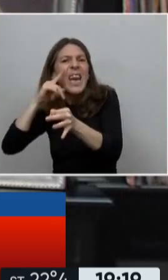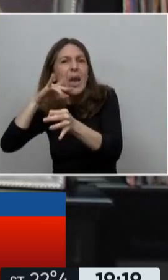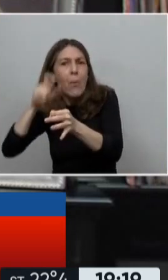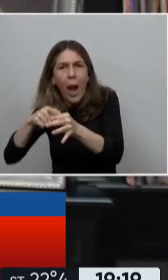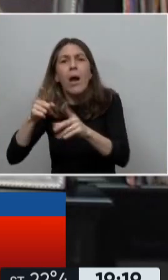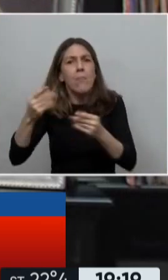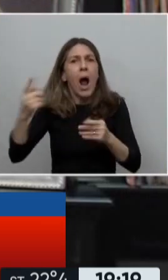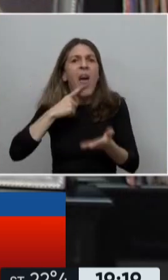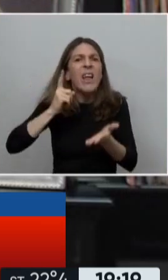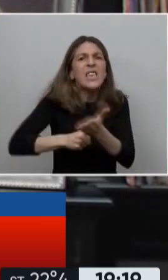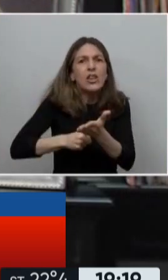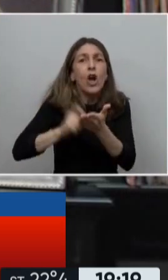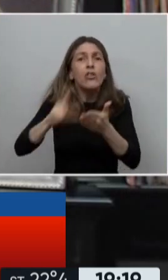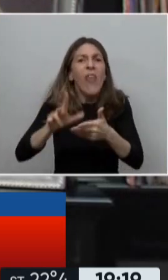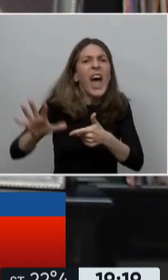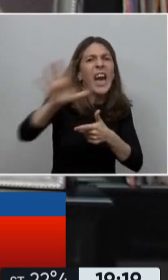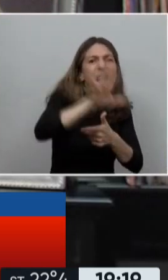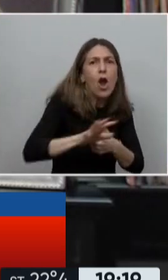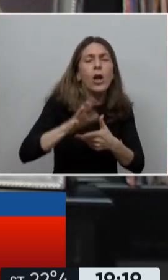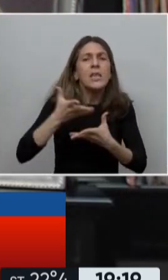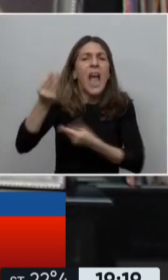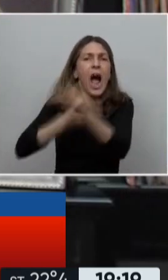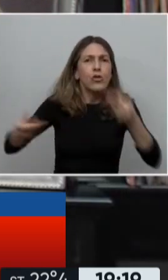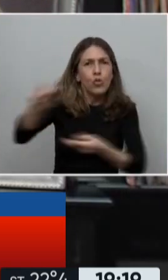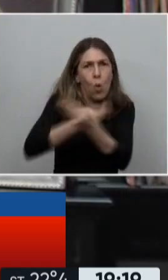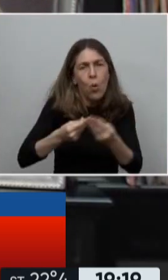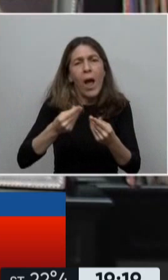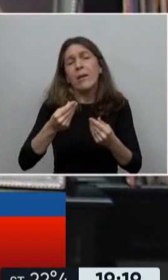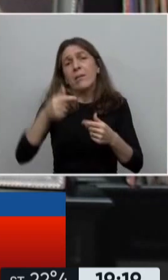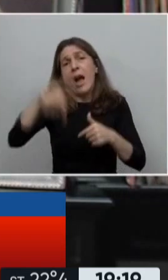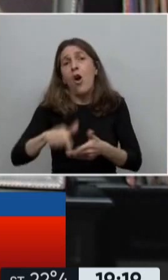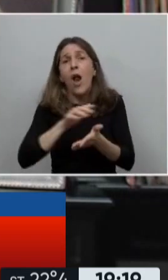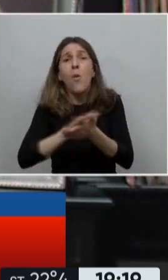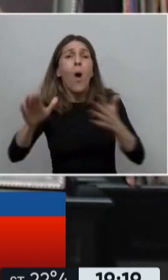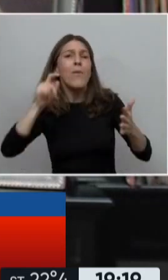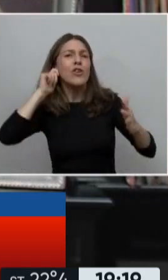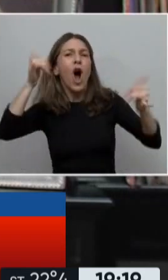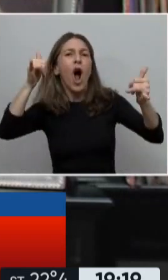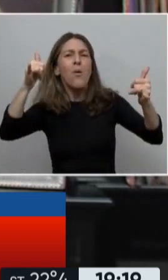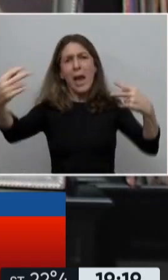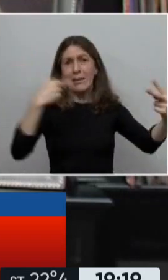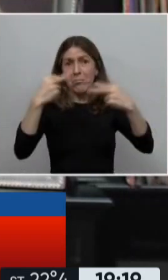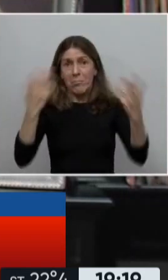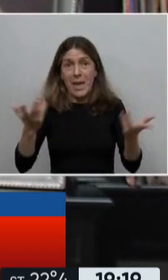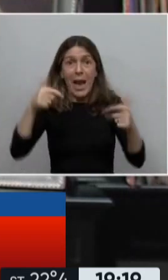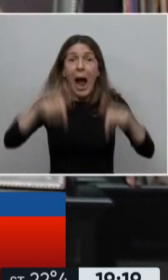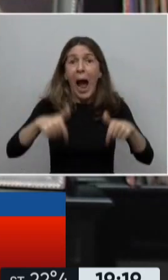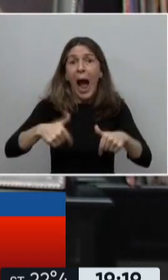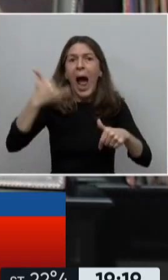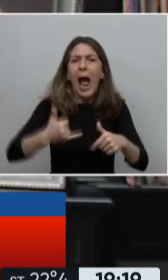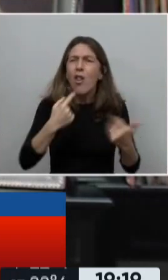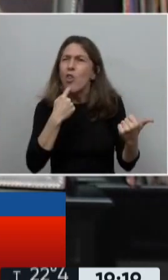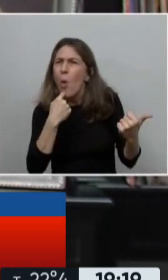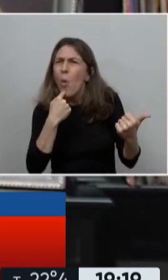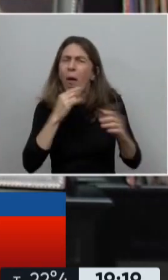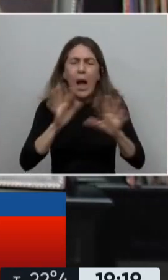regionales y solidarias. Nos están mirando las nuevas generaciones. El tiempo de la deuda